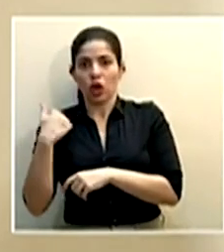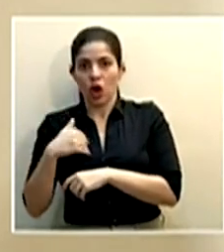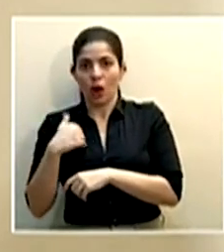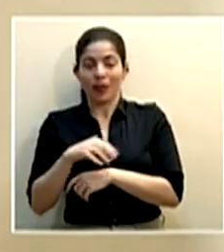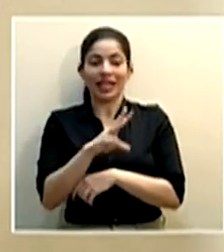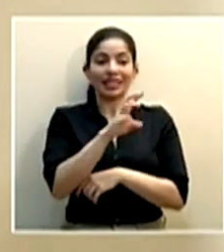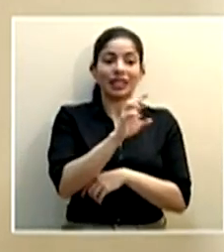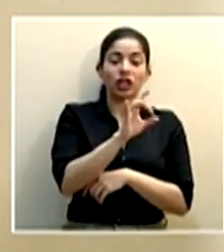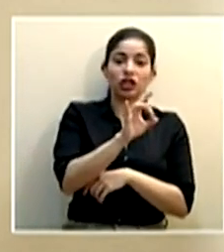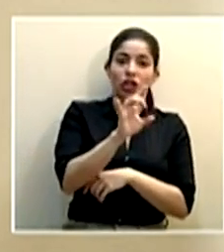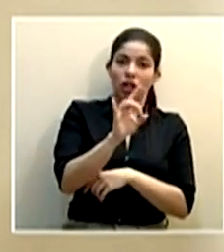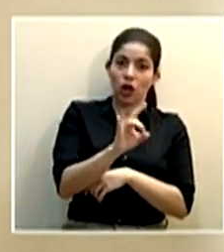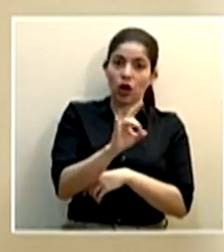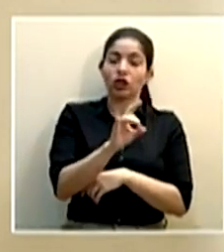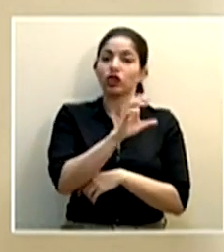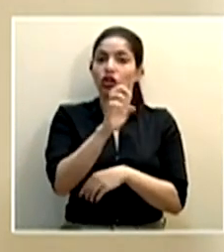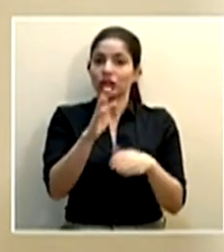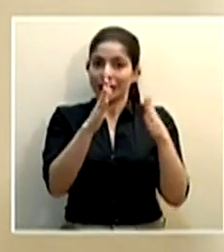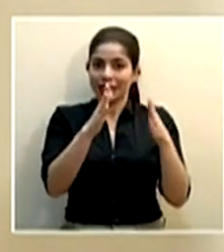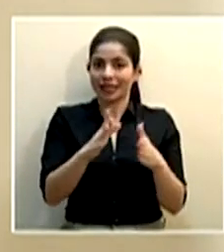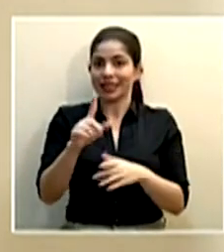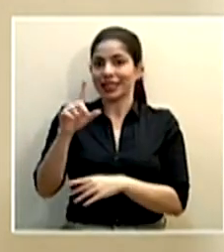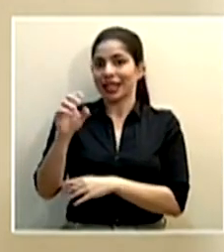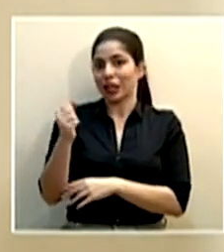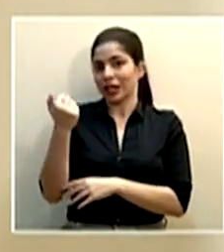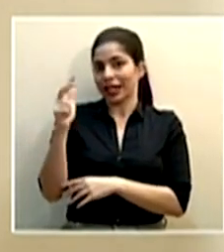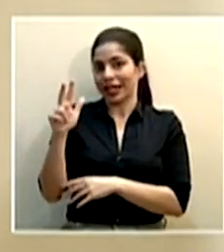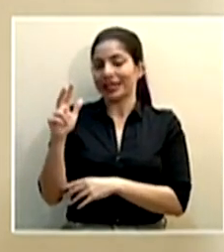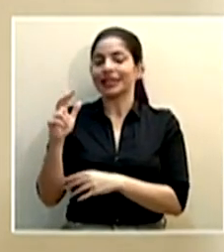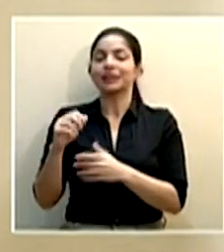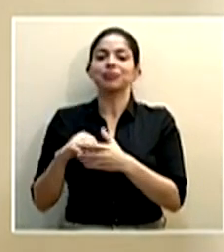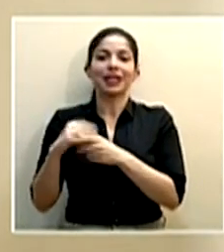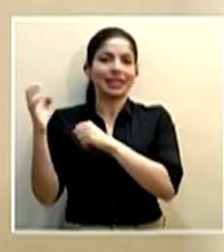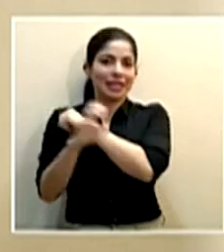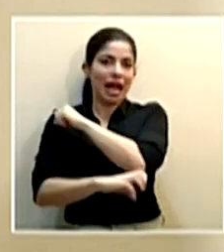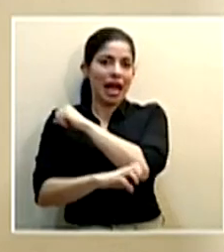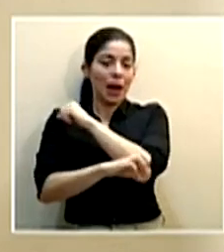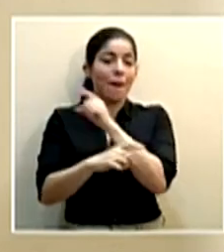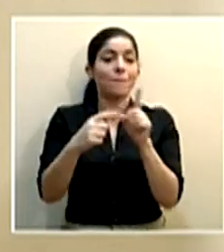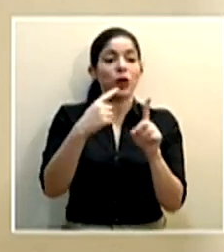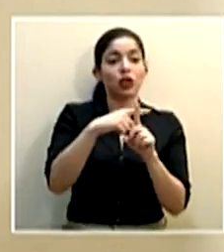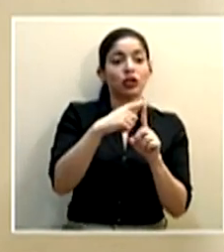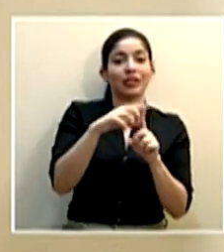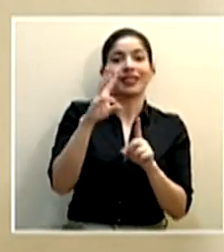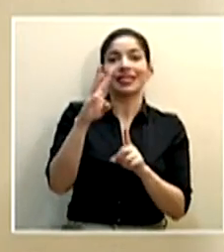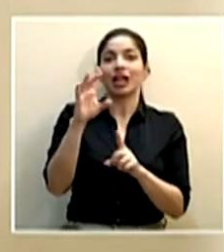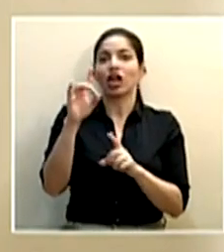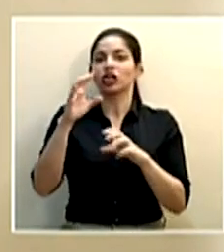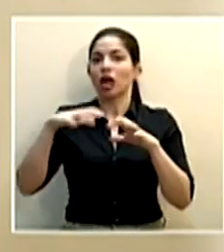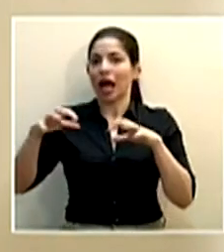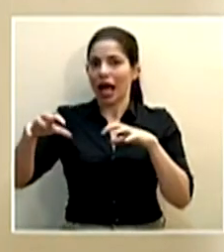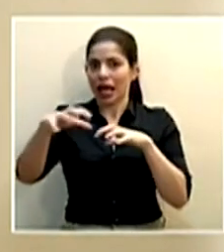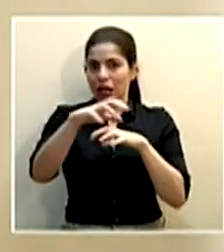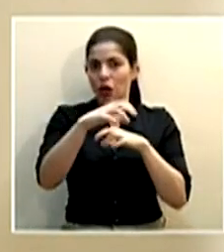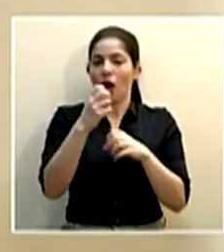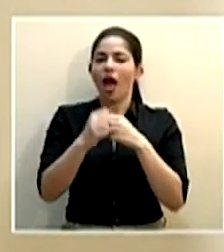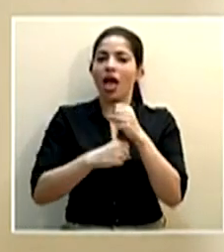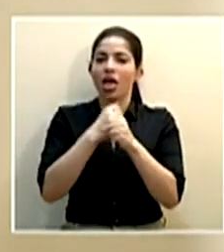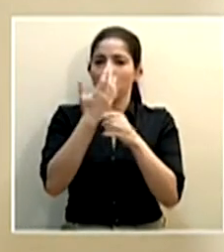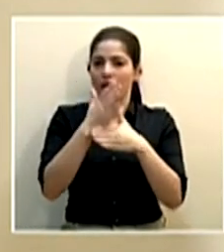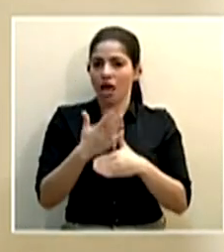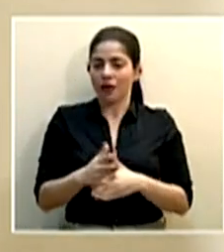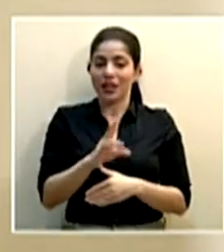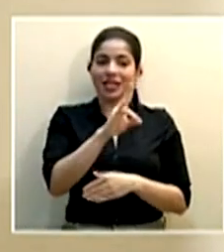seiscientos ochenta y ocho, que son costarricenses, y ciento tres extranjeros. Tenemos casos positivos en sesenta y ocho cantones, por la edad tendríamos